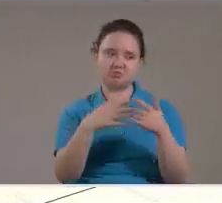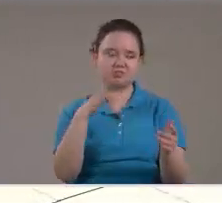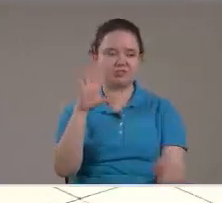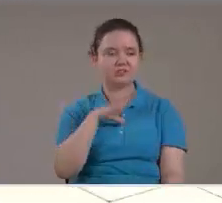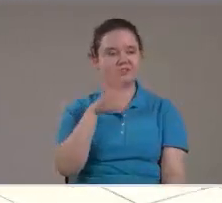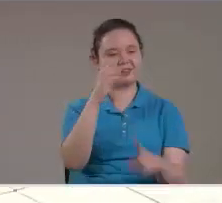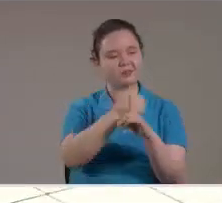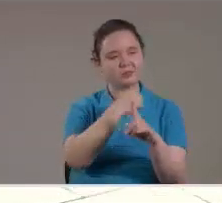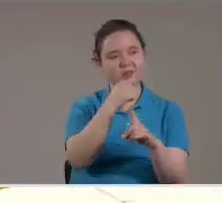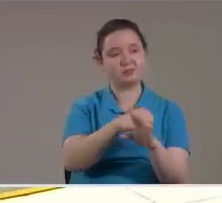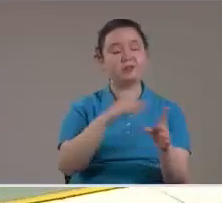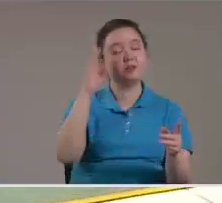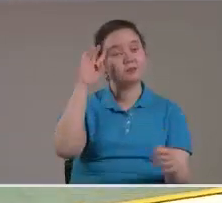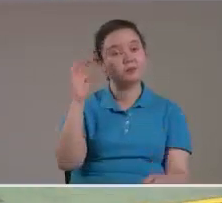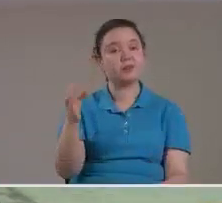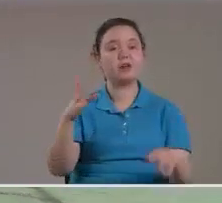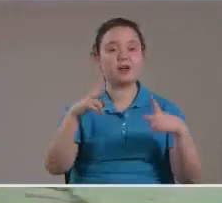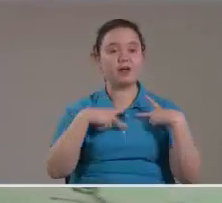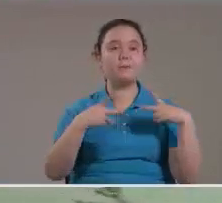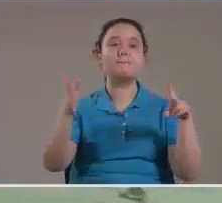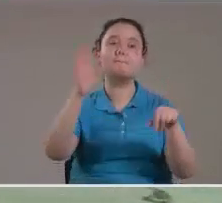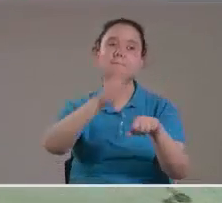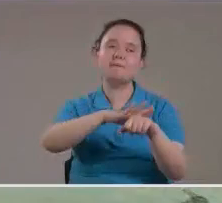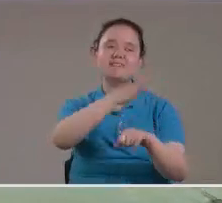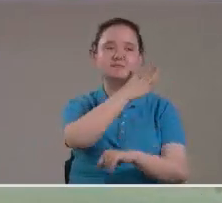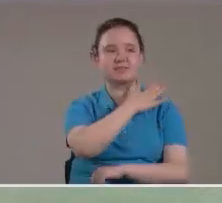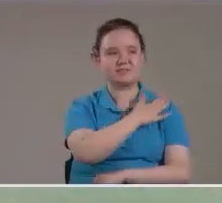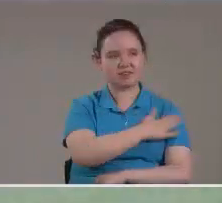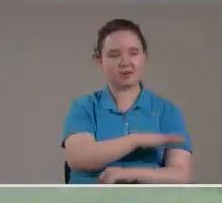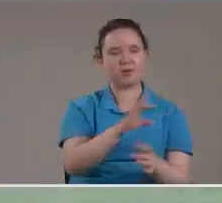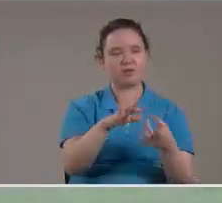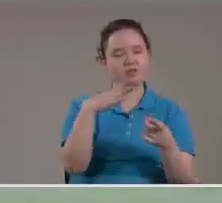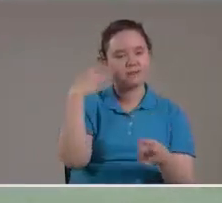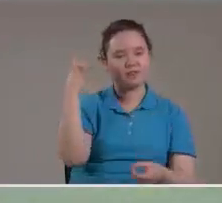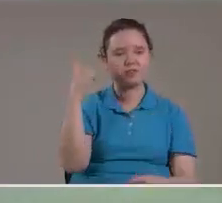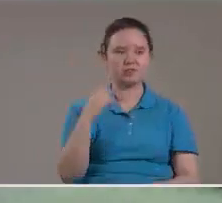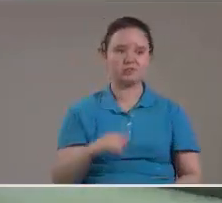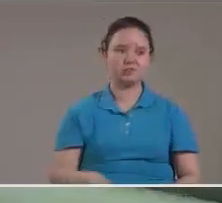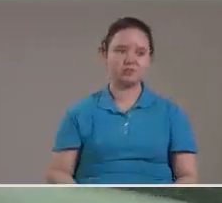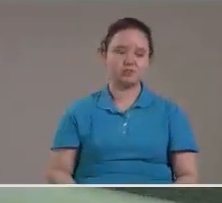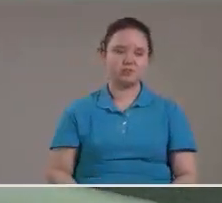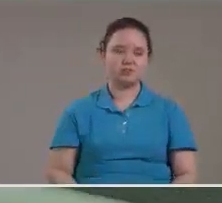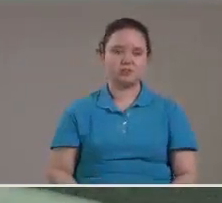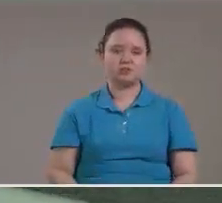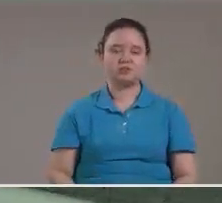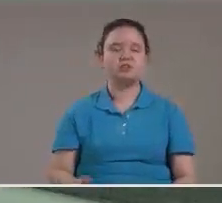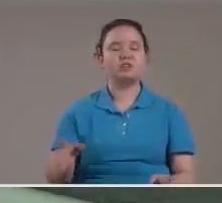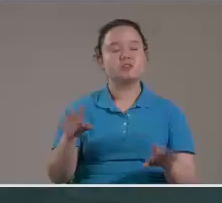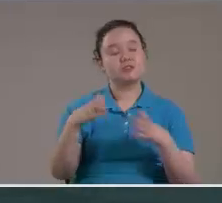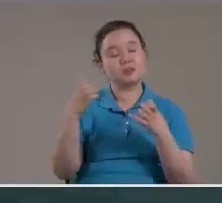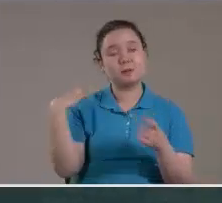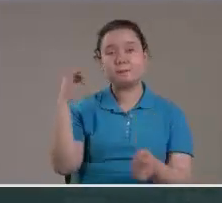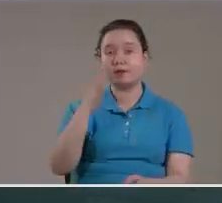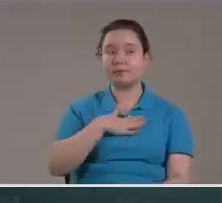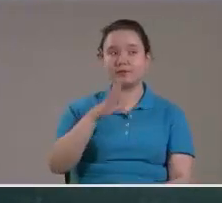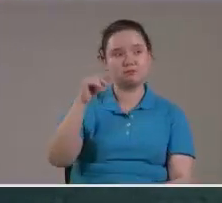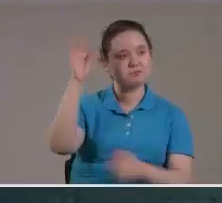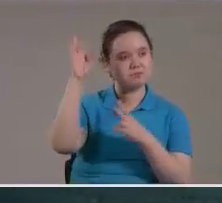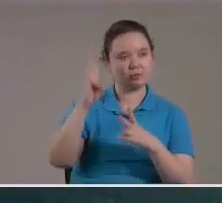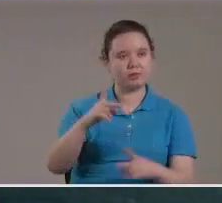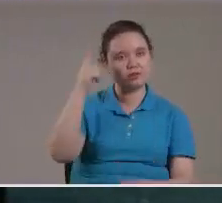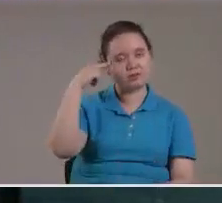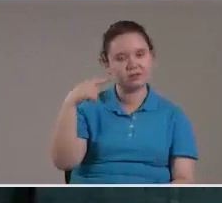Porque hay más misericordia De Dios Que otra cosa Así que Para mí no han venido Los días malos Tío